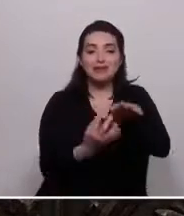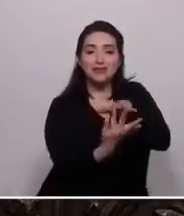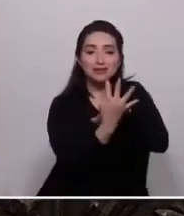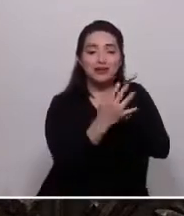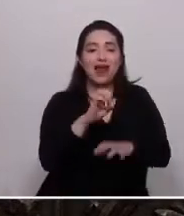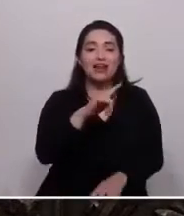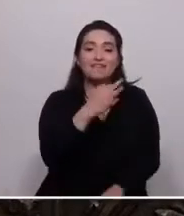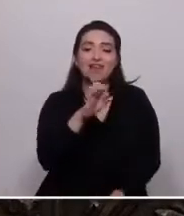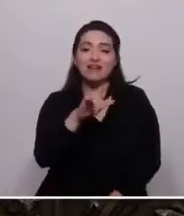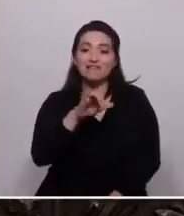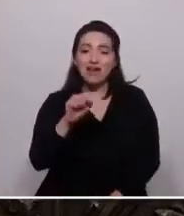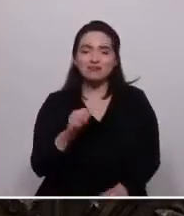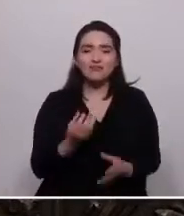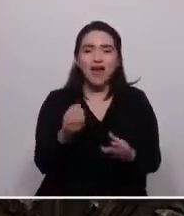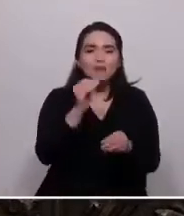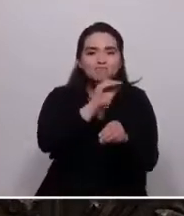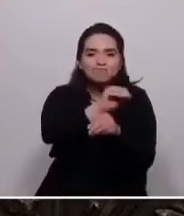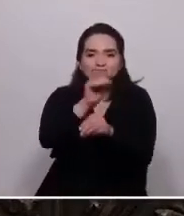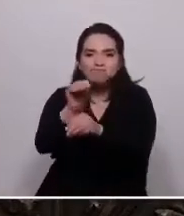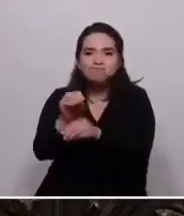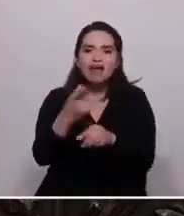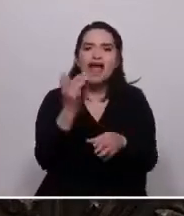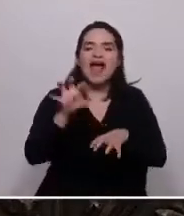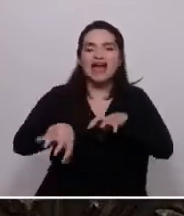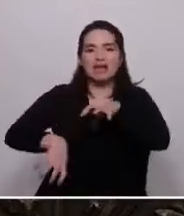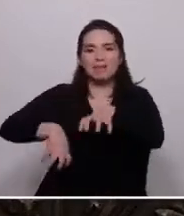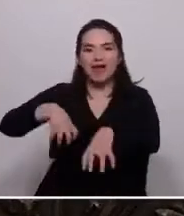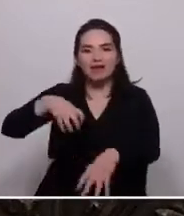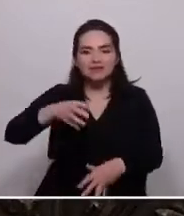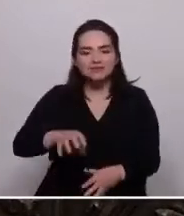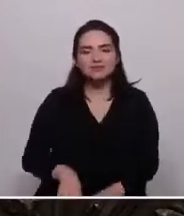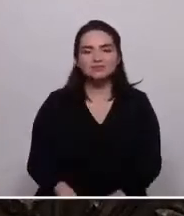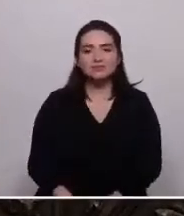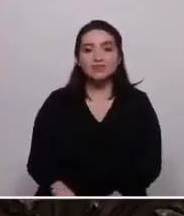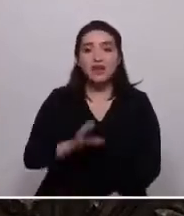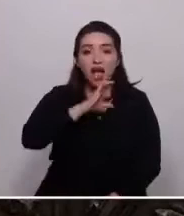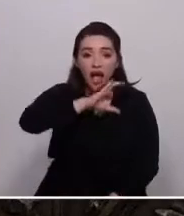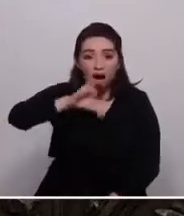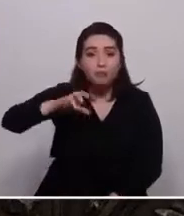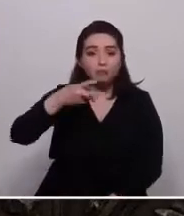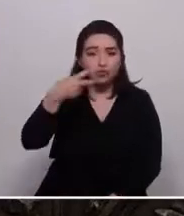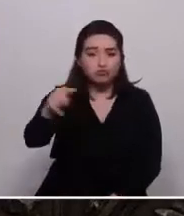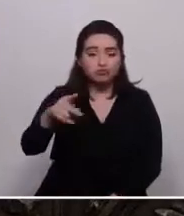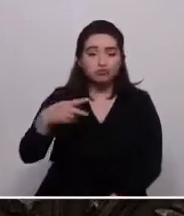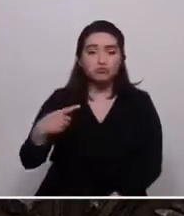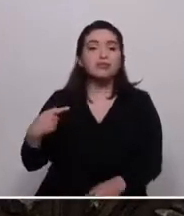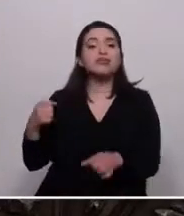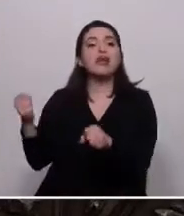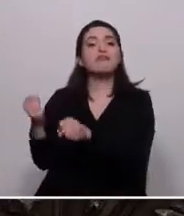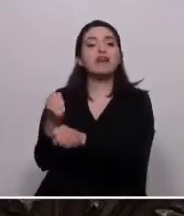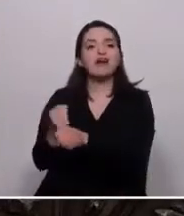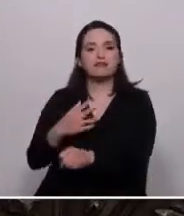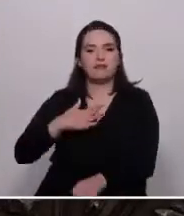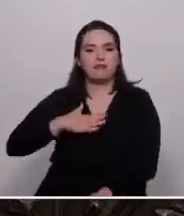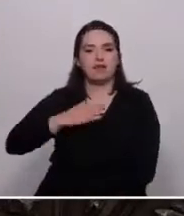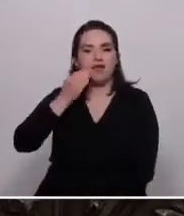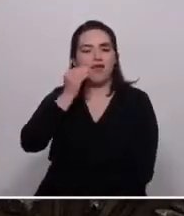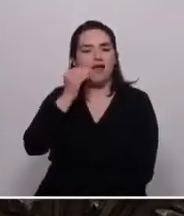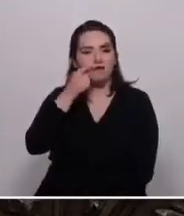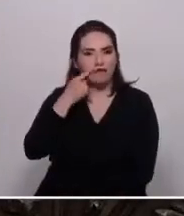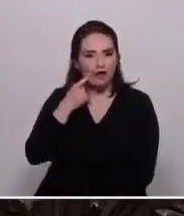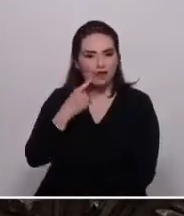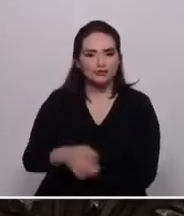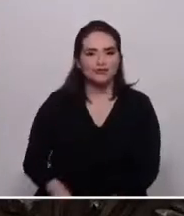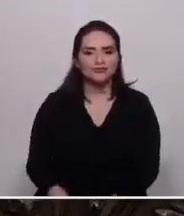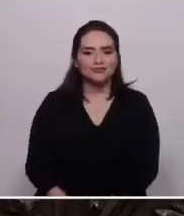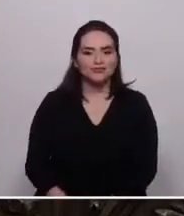alimentar a muchos de los animales que eran parte del campo donde trabajaba mi abuelo. Este